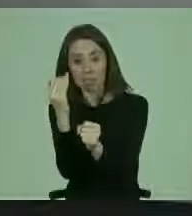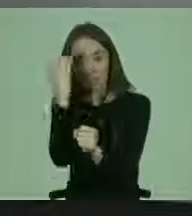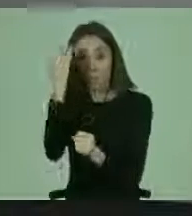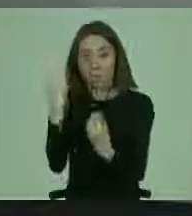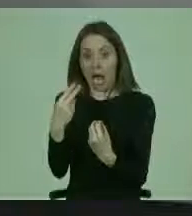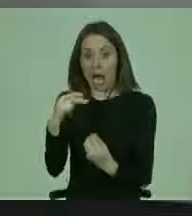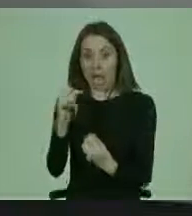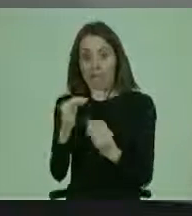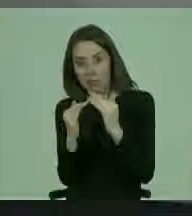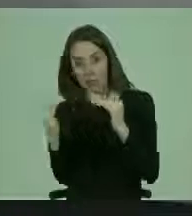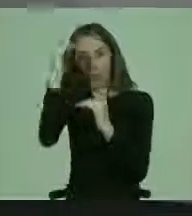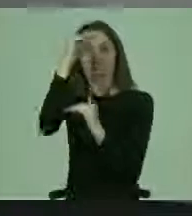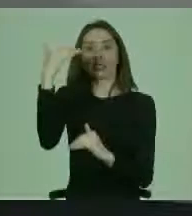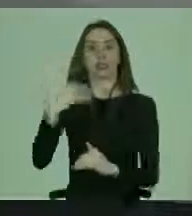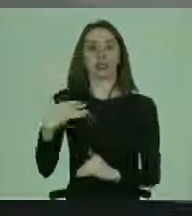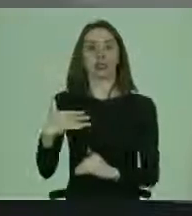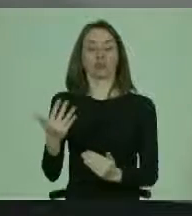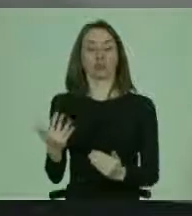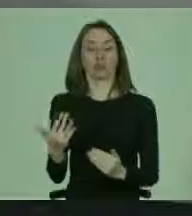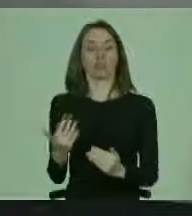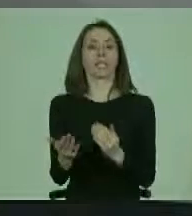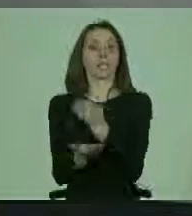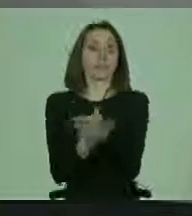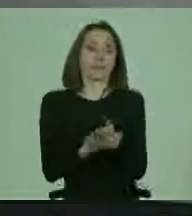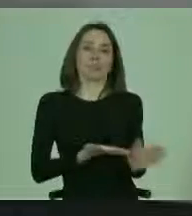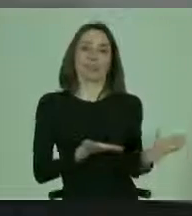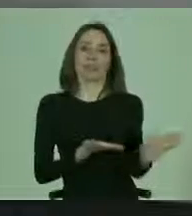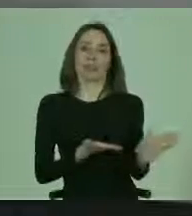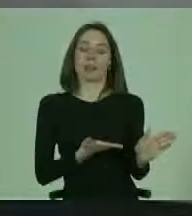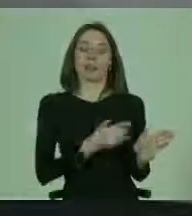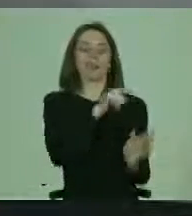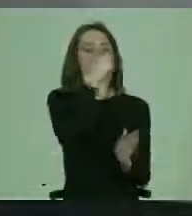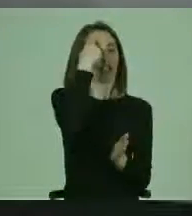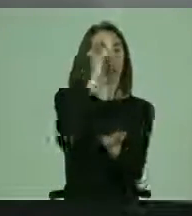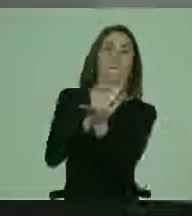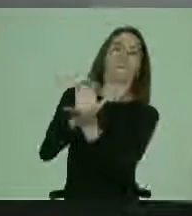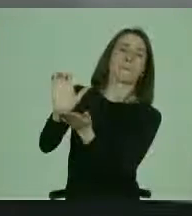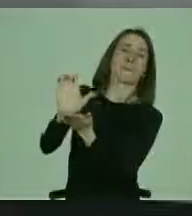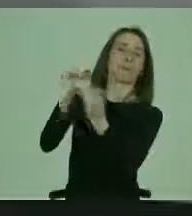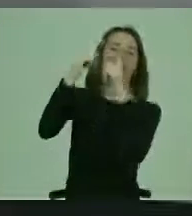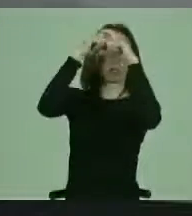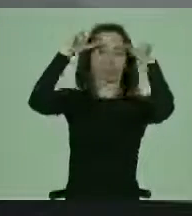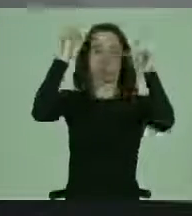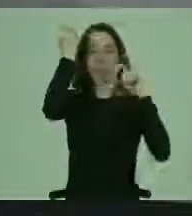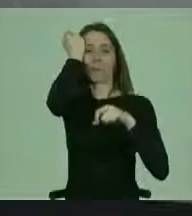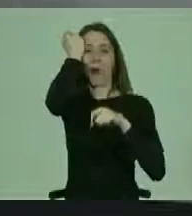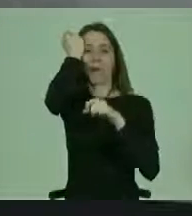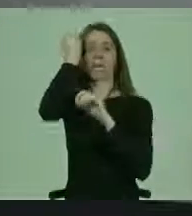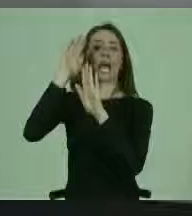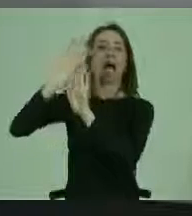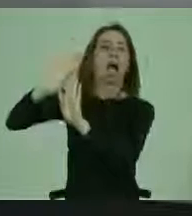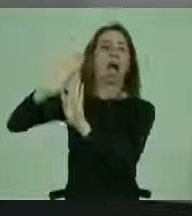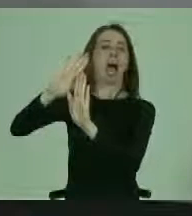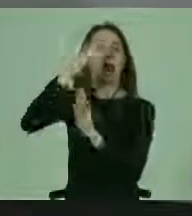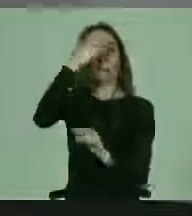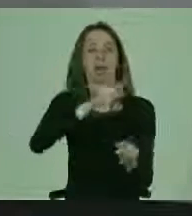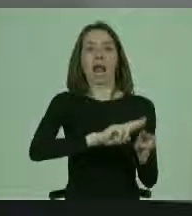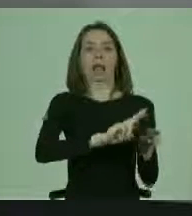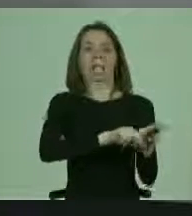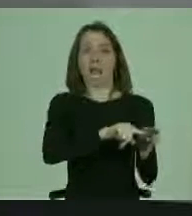de las personas con discapacidad, desterrando los prejuicios, los estereotipos y las prácticas nocivas.